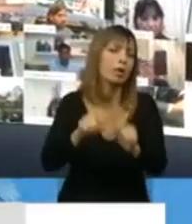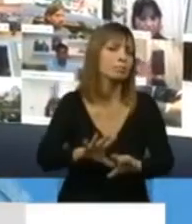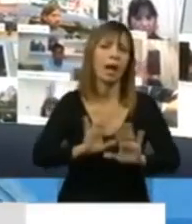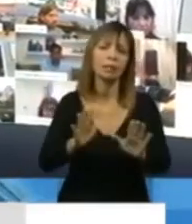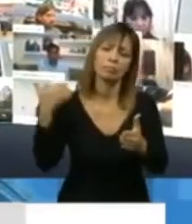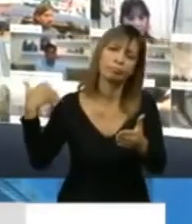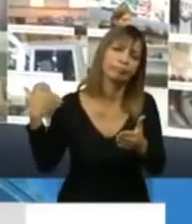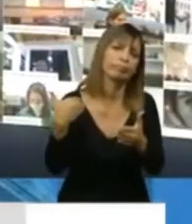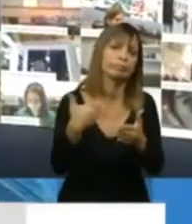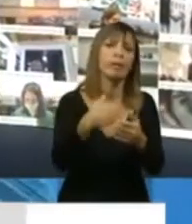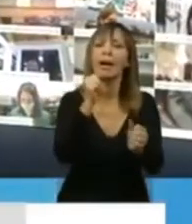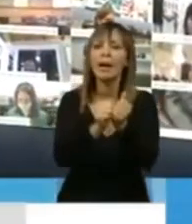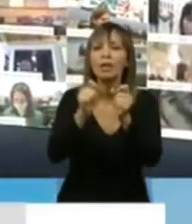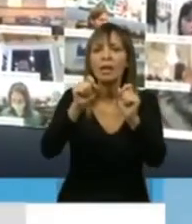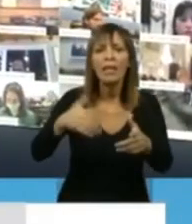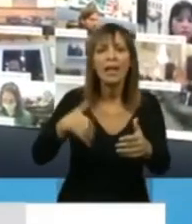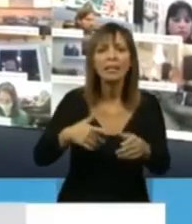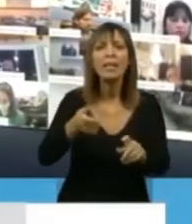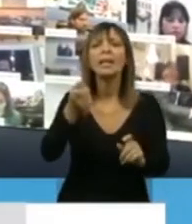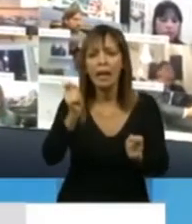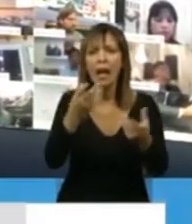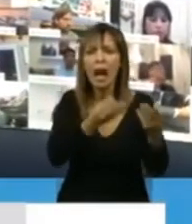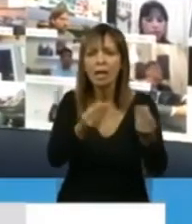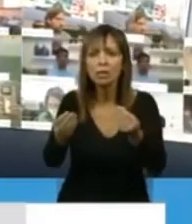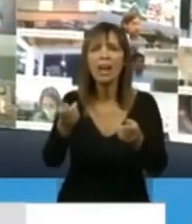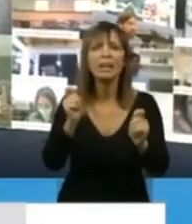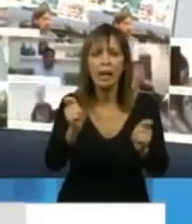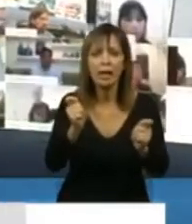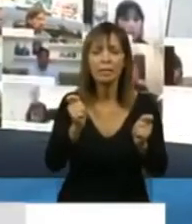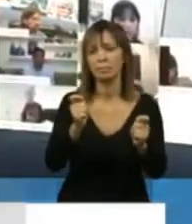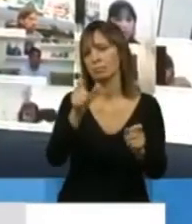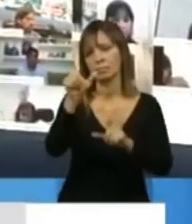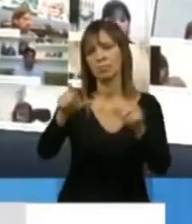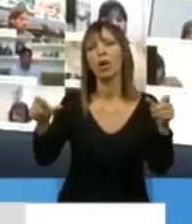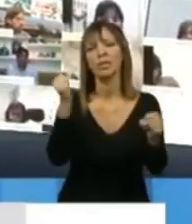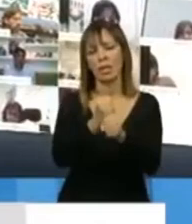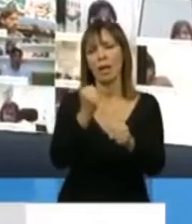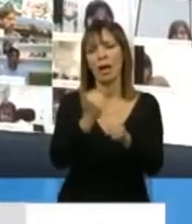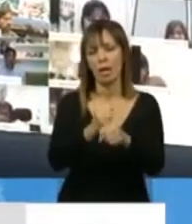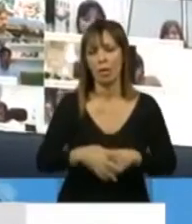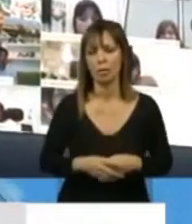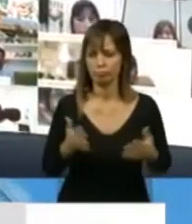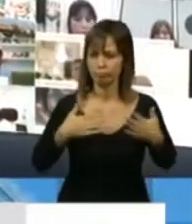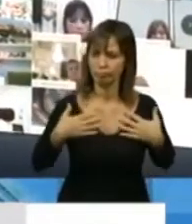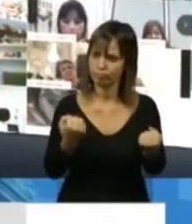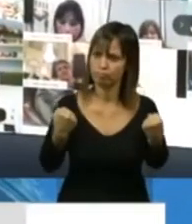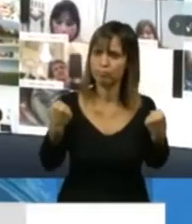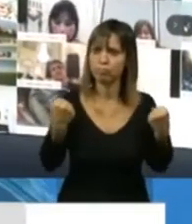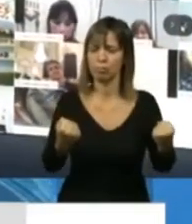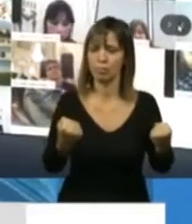historia de nuestra patria, son estos los que están poniendo el pecho, el cuero y la sangre para